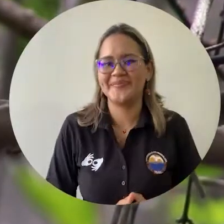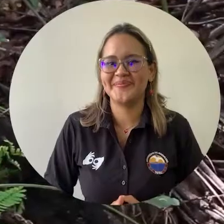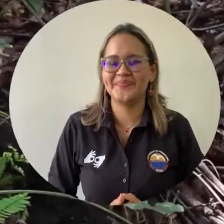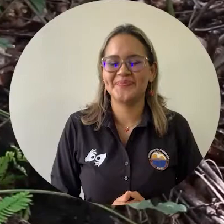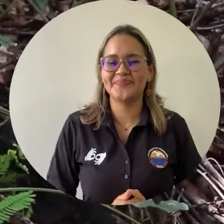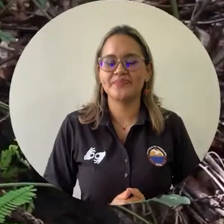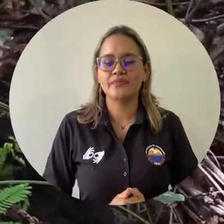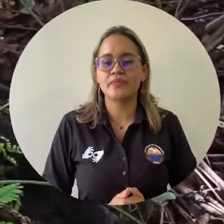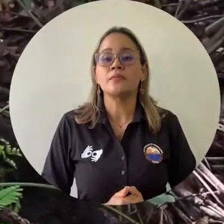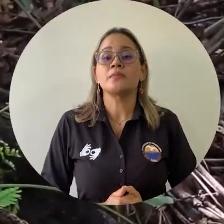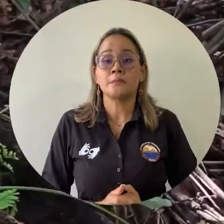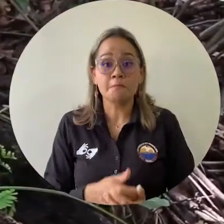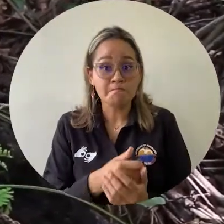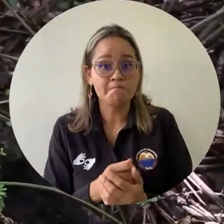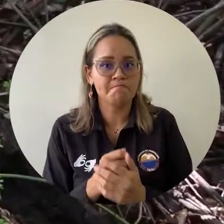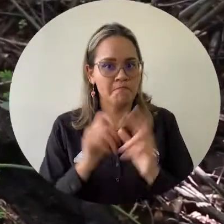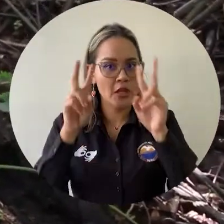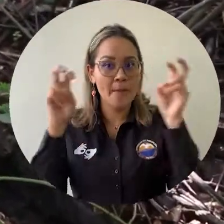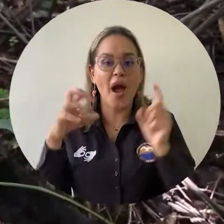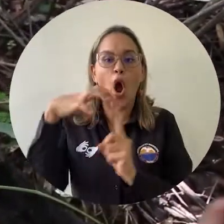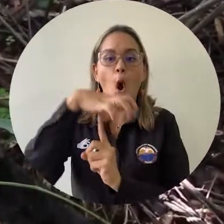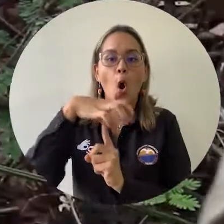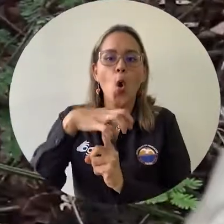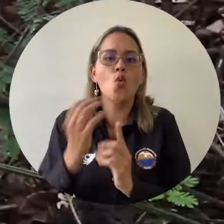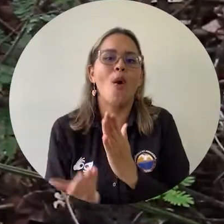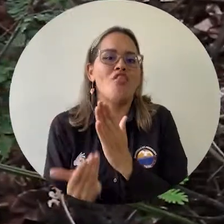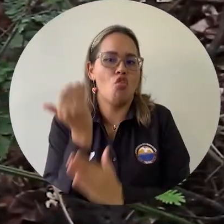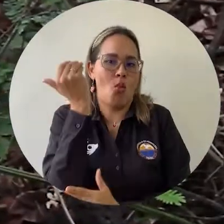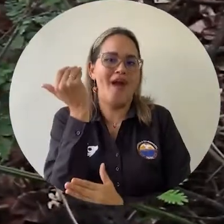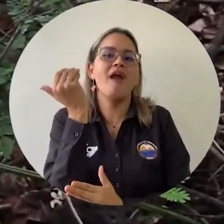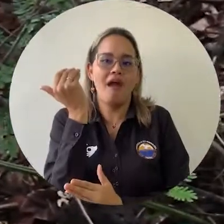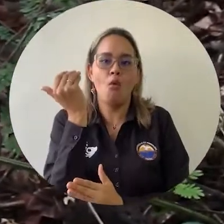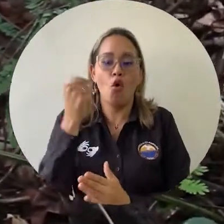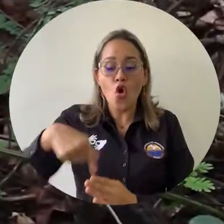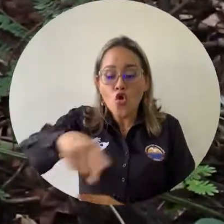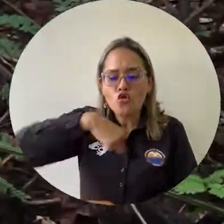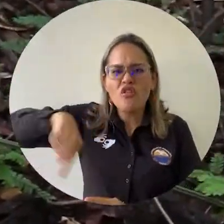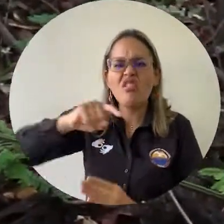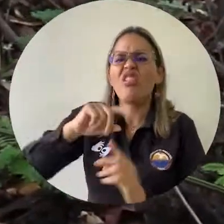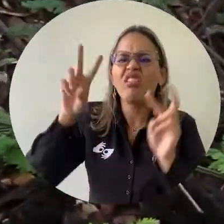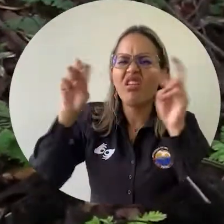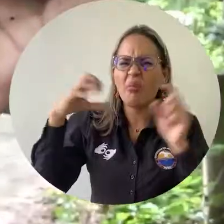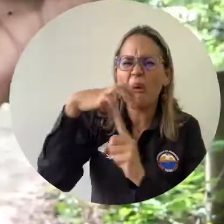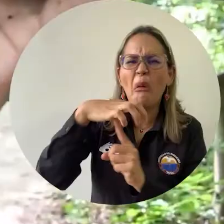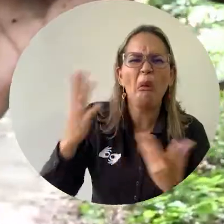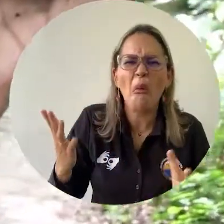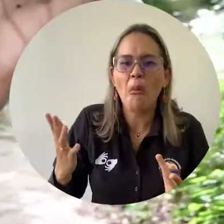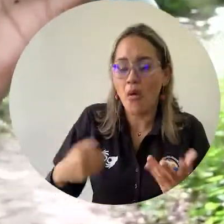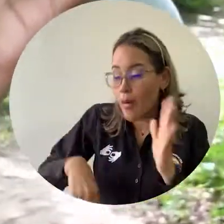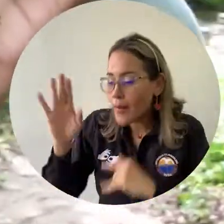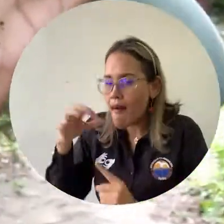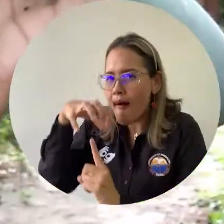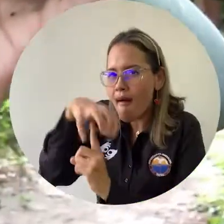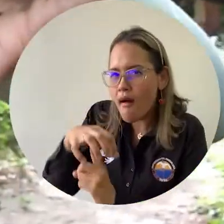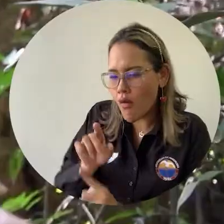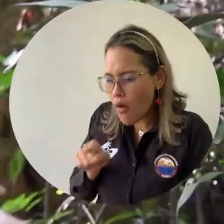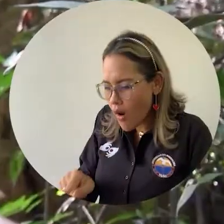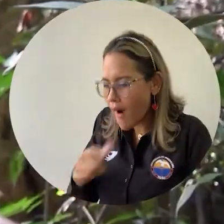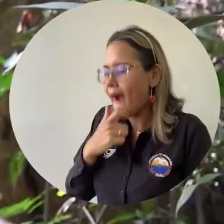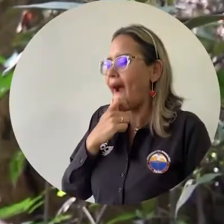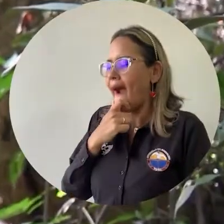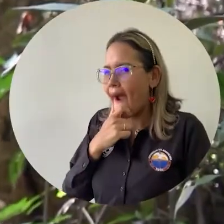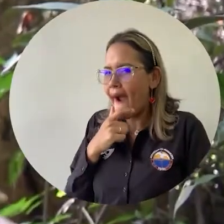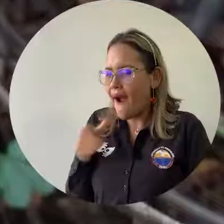ciencia. El componente hongos realmente es muy nuevo. Lo que nosotros hacemos en el componente hongos es hacer la identificación de los